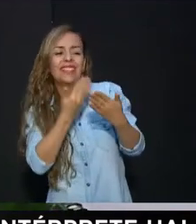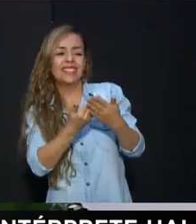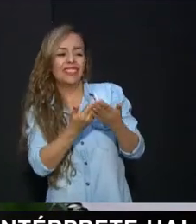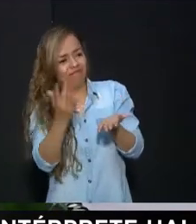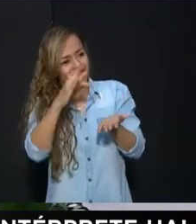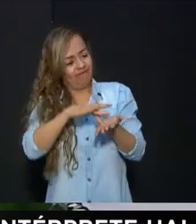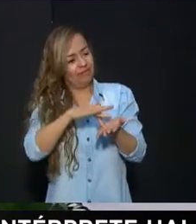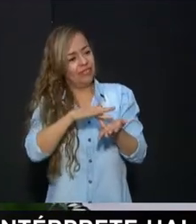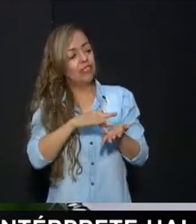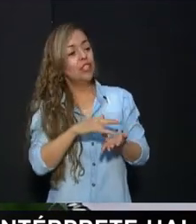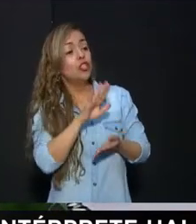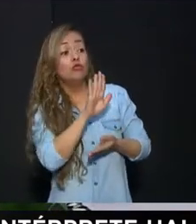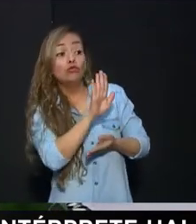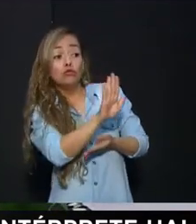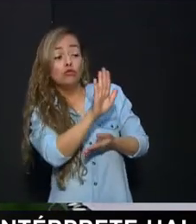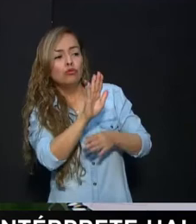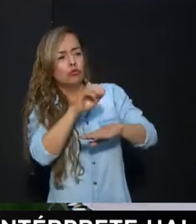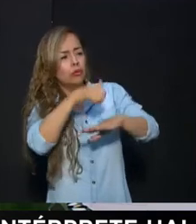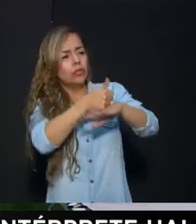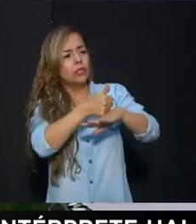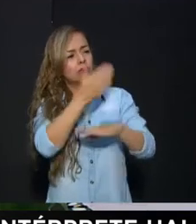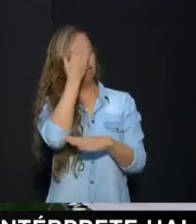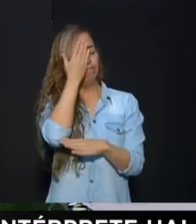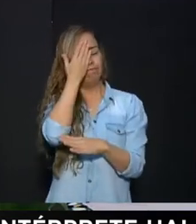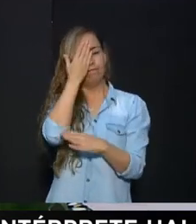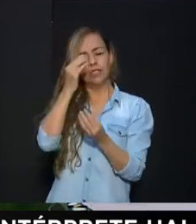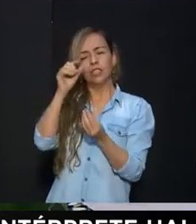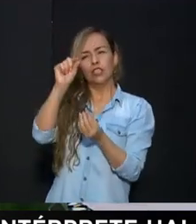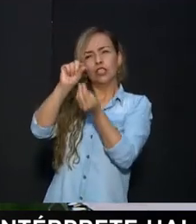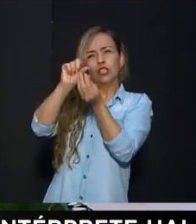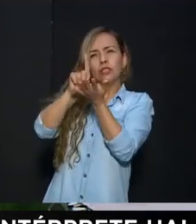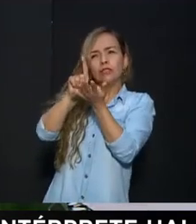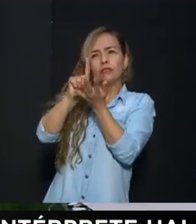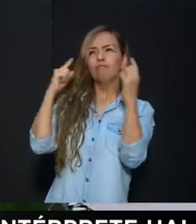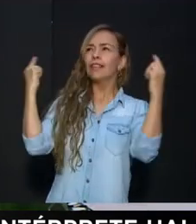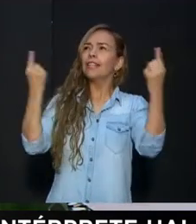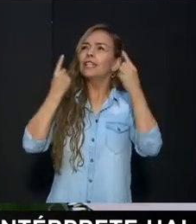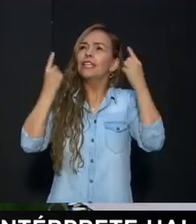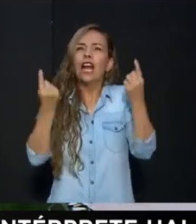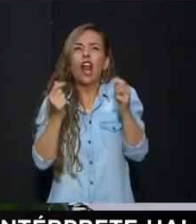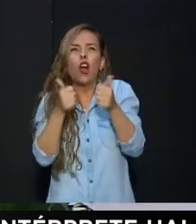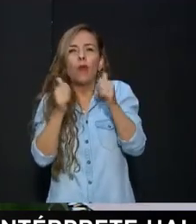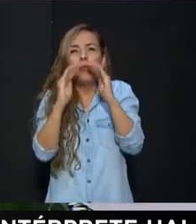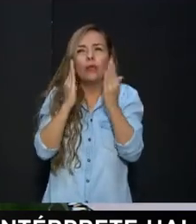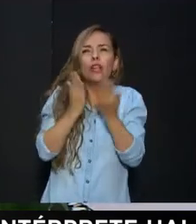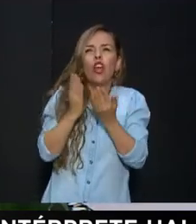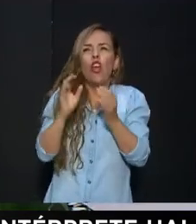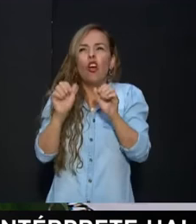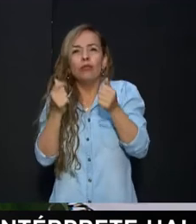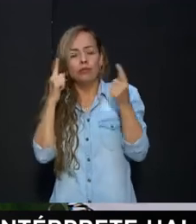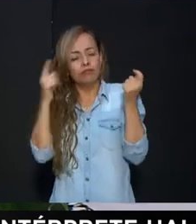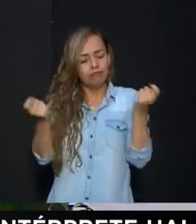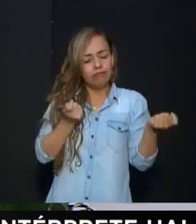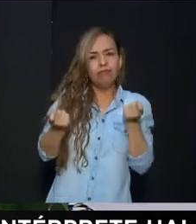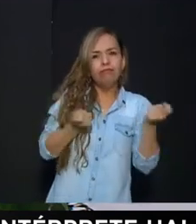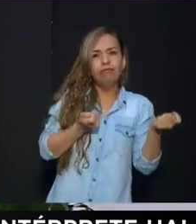rectores tienen como el contexto general de todo lo que pasa en la institución educativa y conoce como a detalle cada uno de los casos